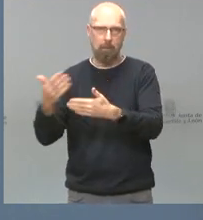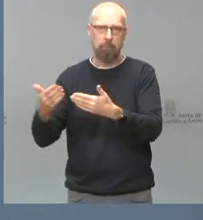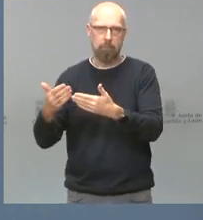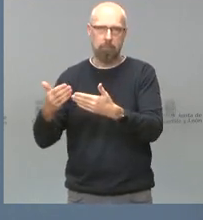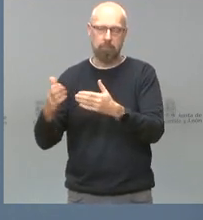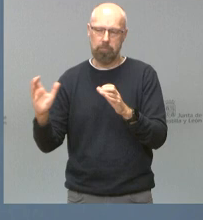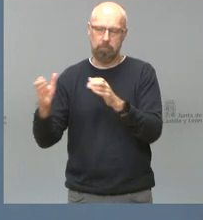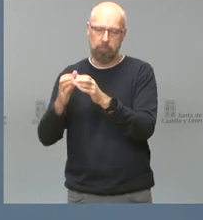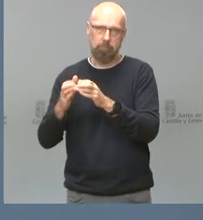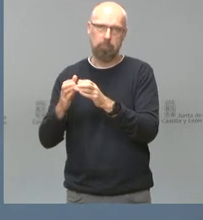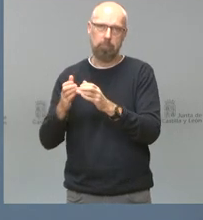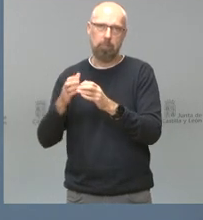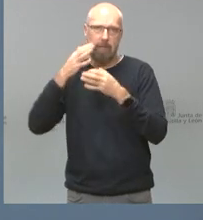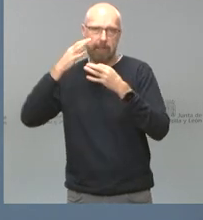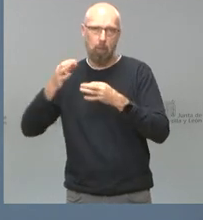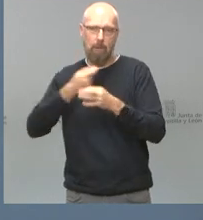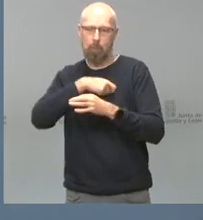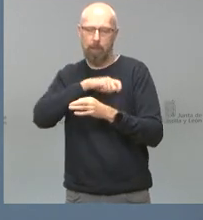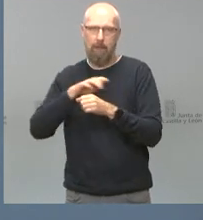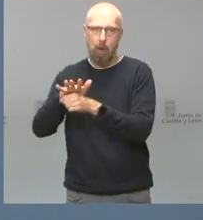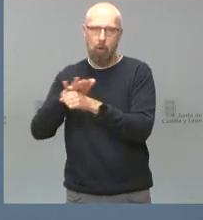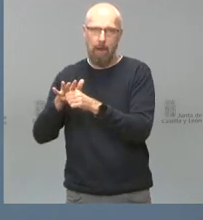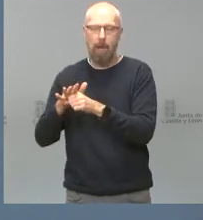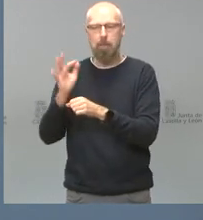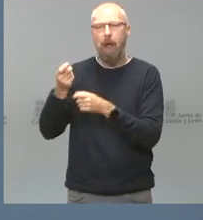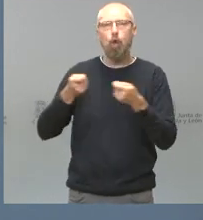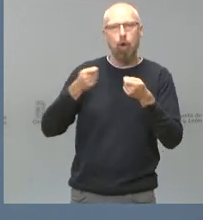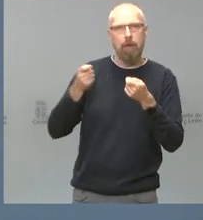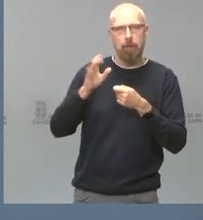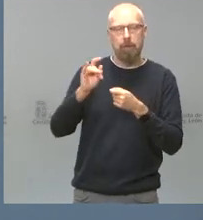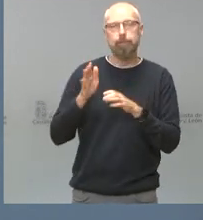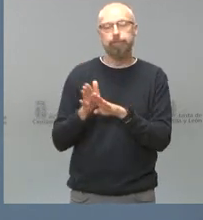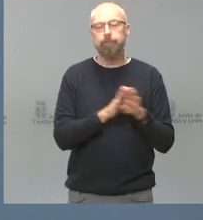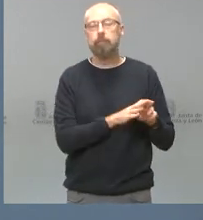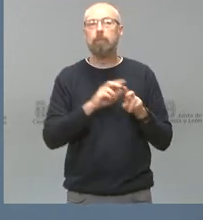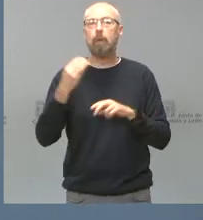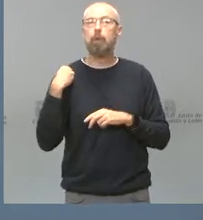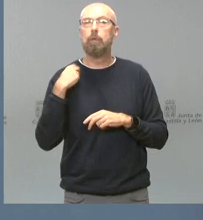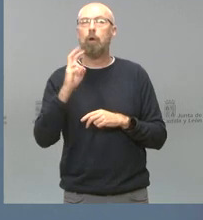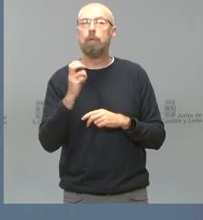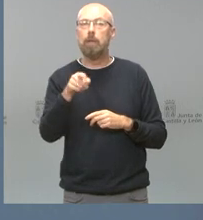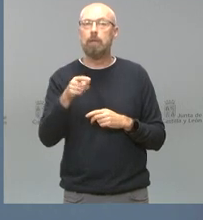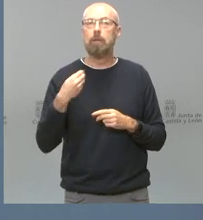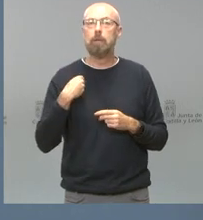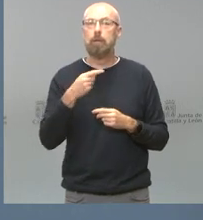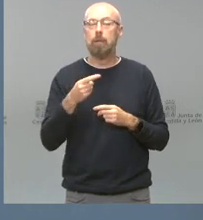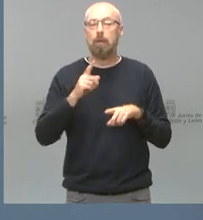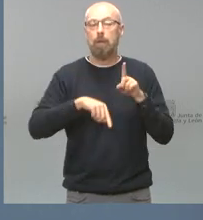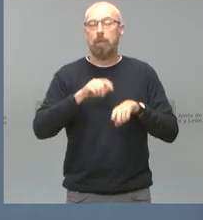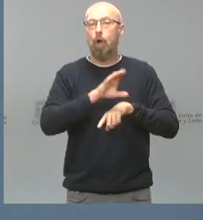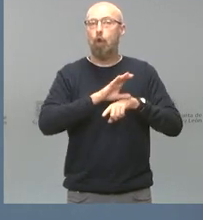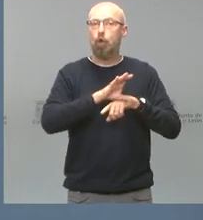ámbito local, así como la coordinación entre los mismos. Y otro asunto, nuestra idea es que sea cuanto antes. Efectivamente, el consejero